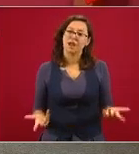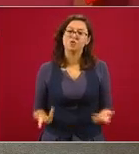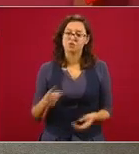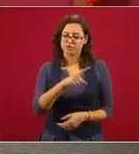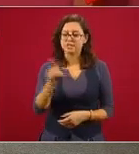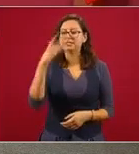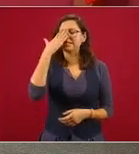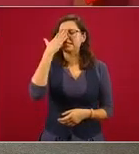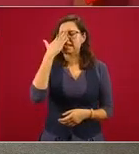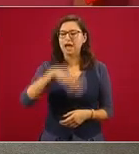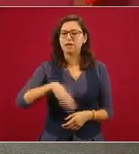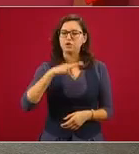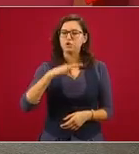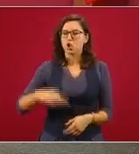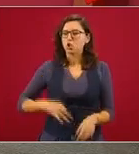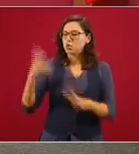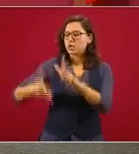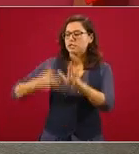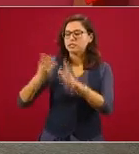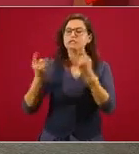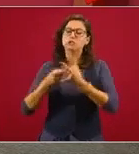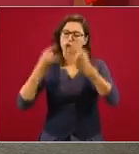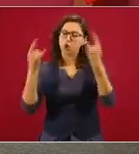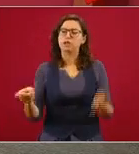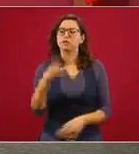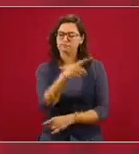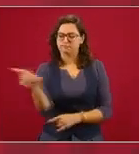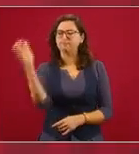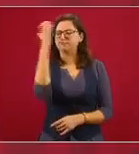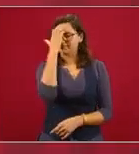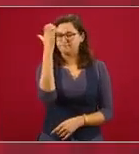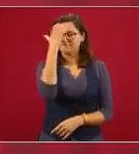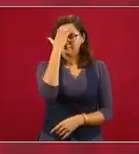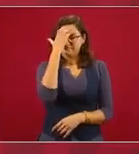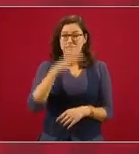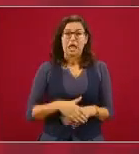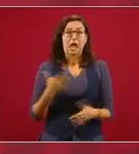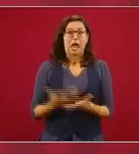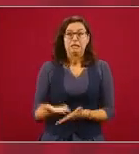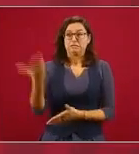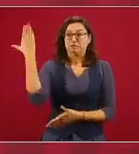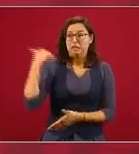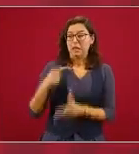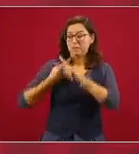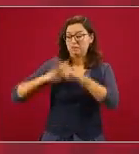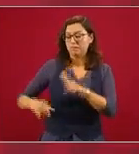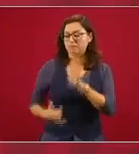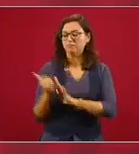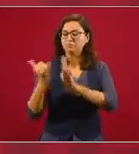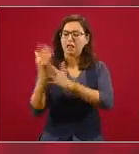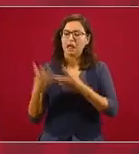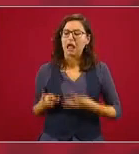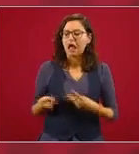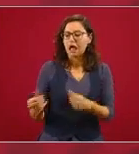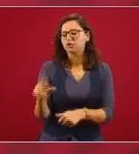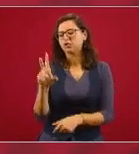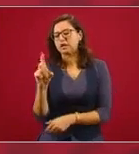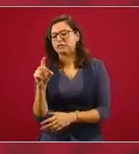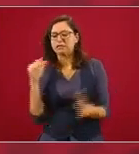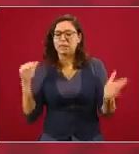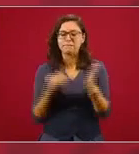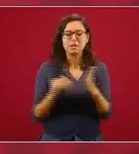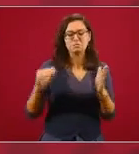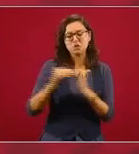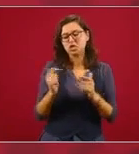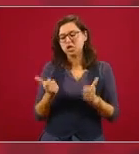Se estimó que iban a ejercerse 30 mil millones, pero